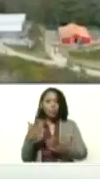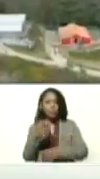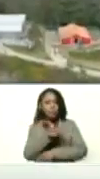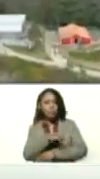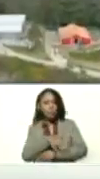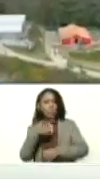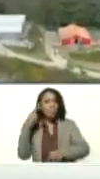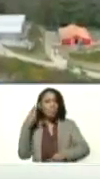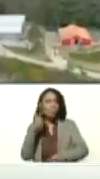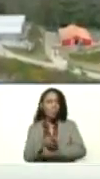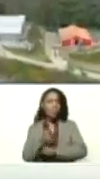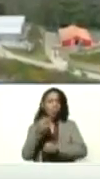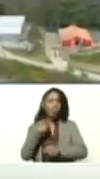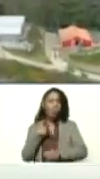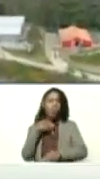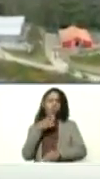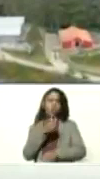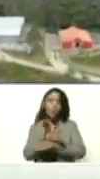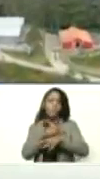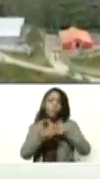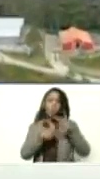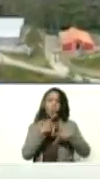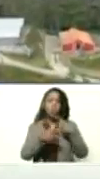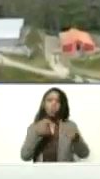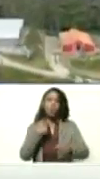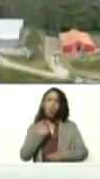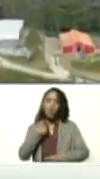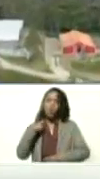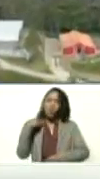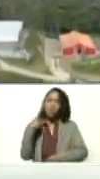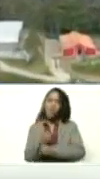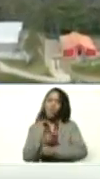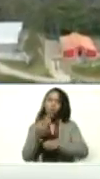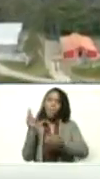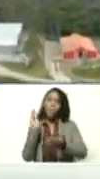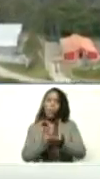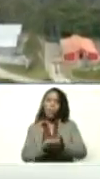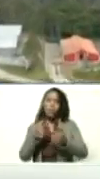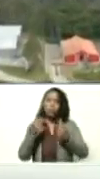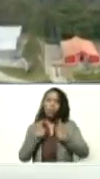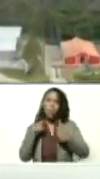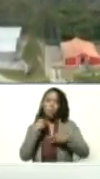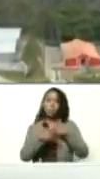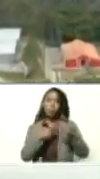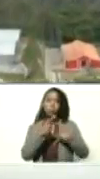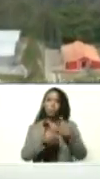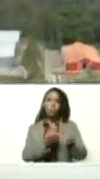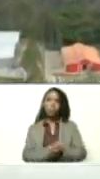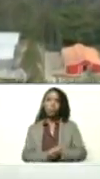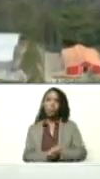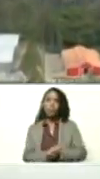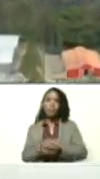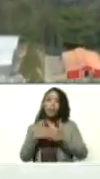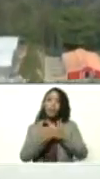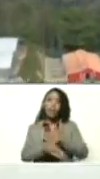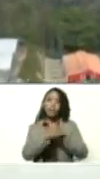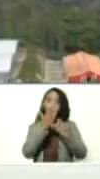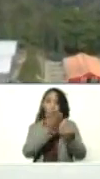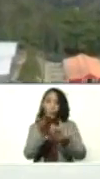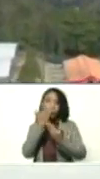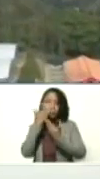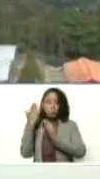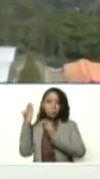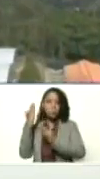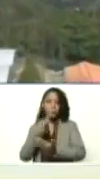debo ir a producir donde debo colocarme para producir y avanzar fíjense ustedes